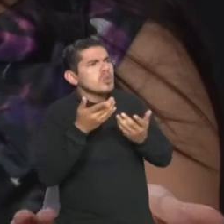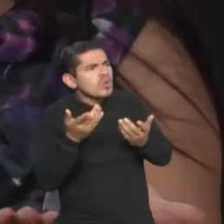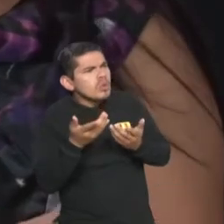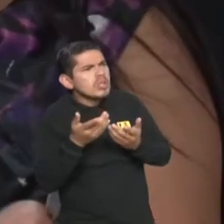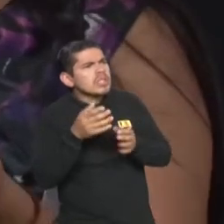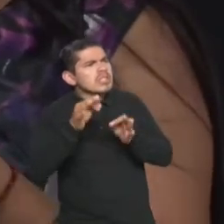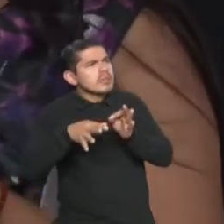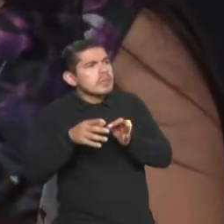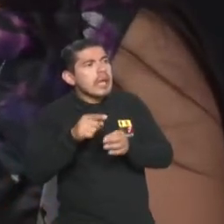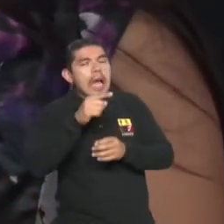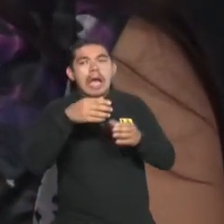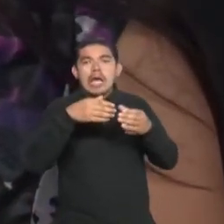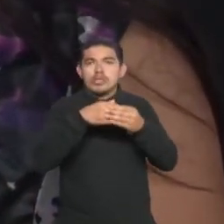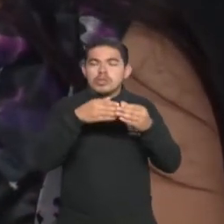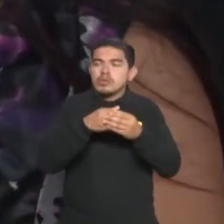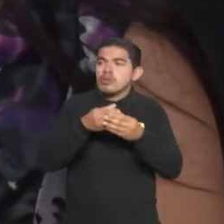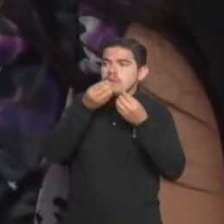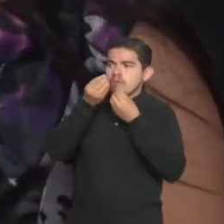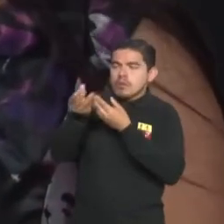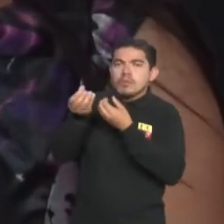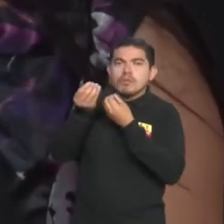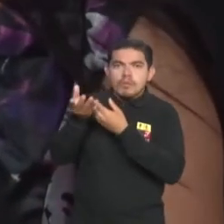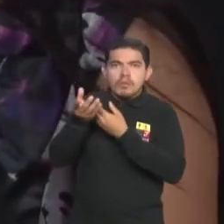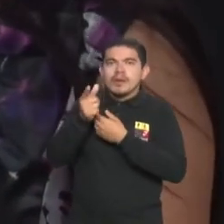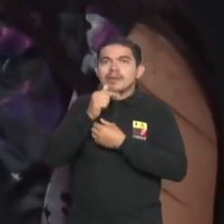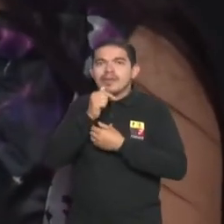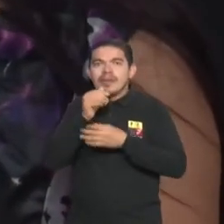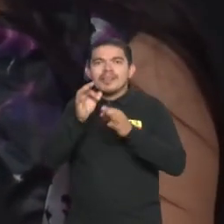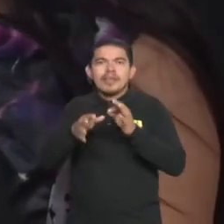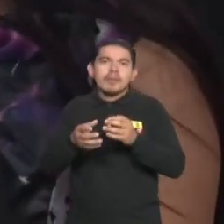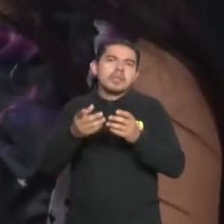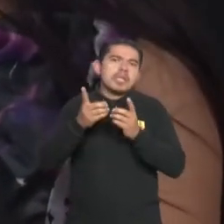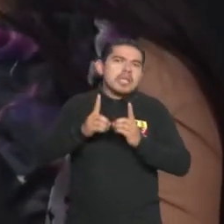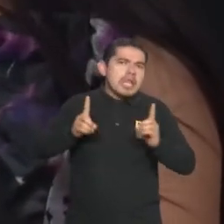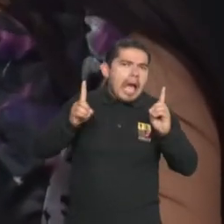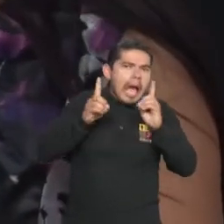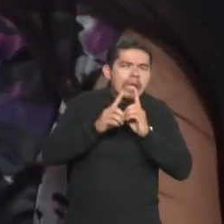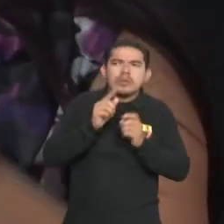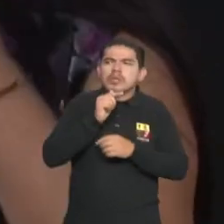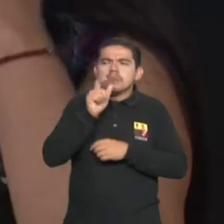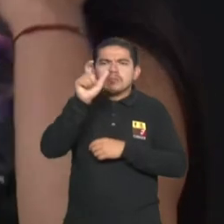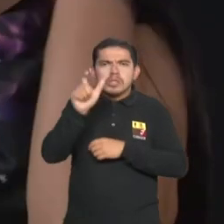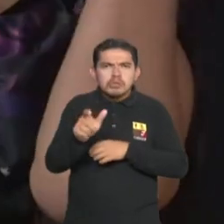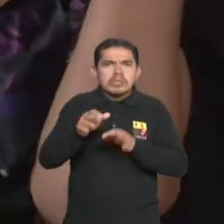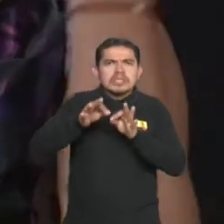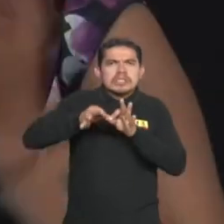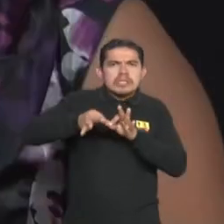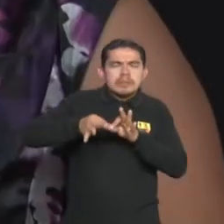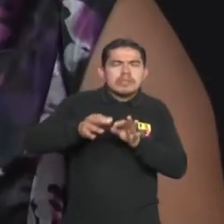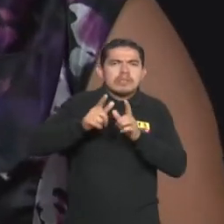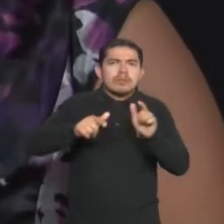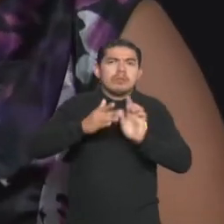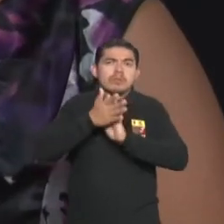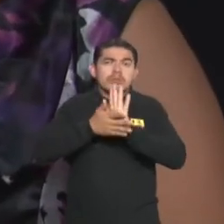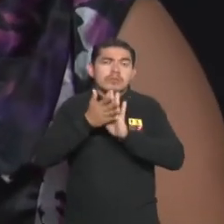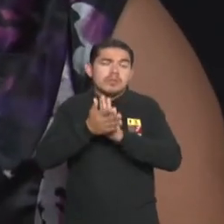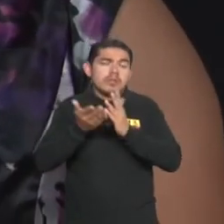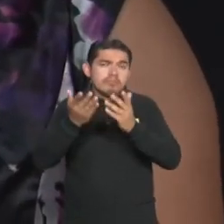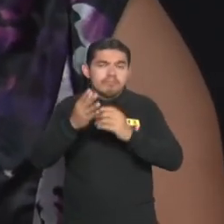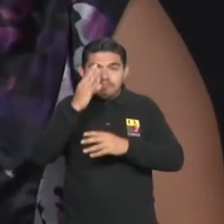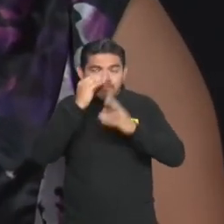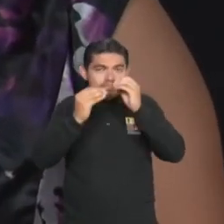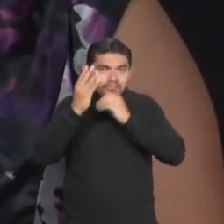asociaciones y ellos son los que nos proporcionan a nosotros bases de información, quiénes son las personas que han estado dentro de este